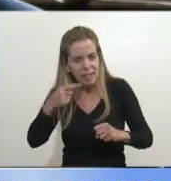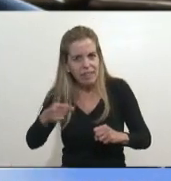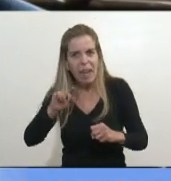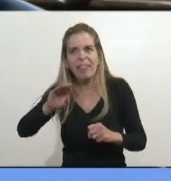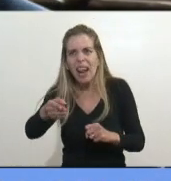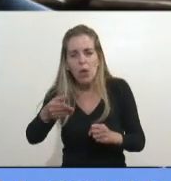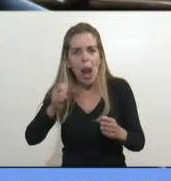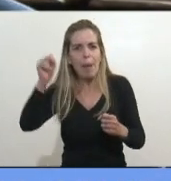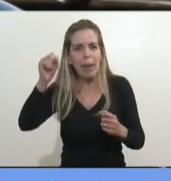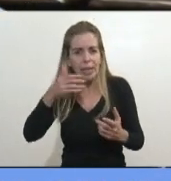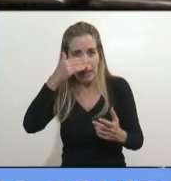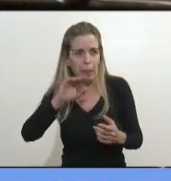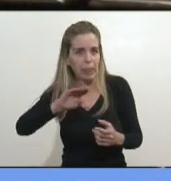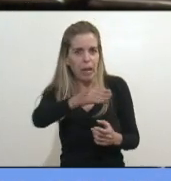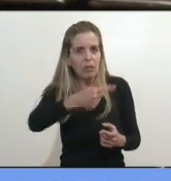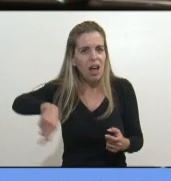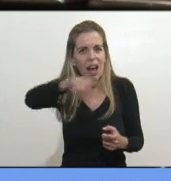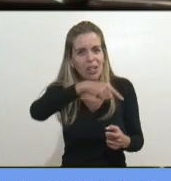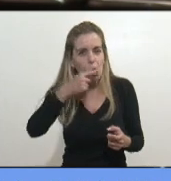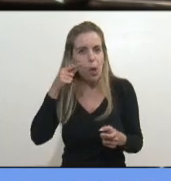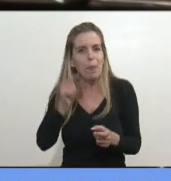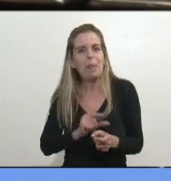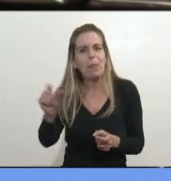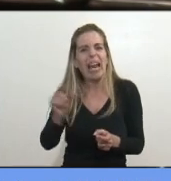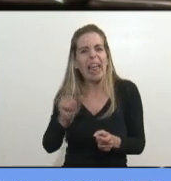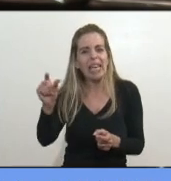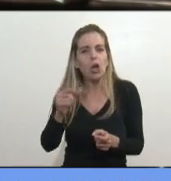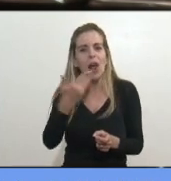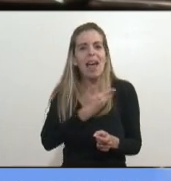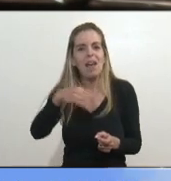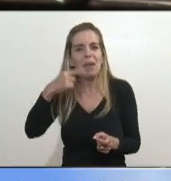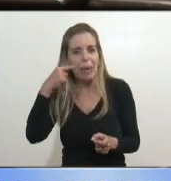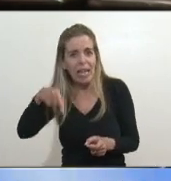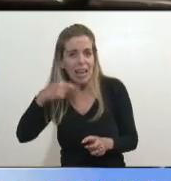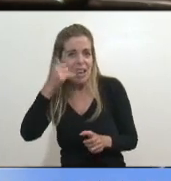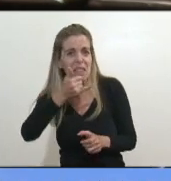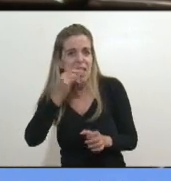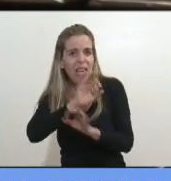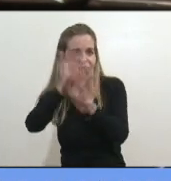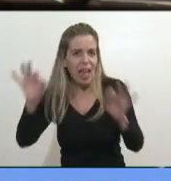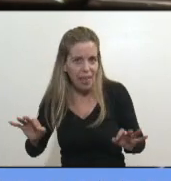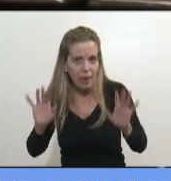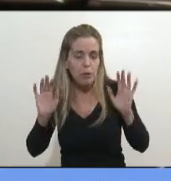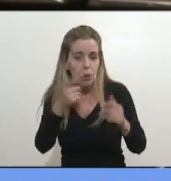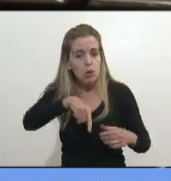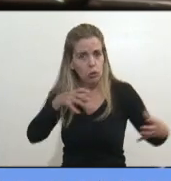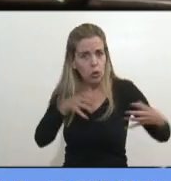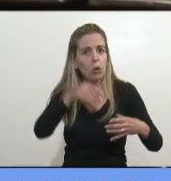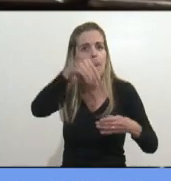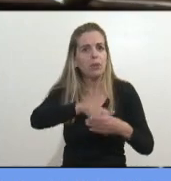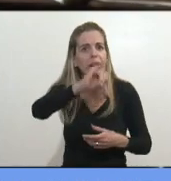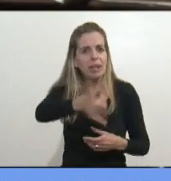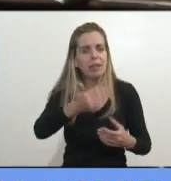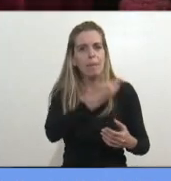Y después vino y nos traicionó a todos, con el crédito del Fondo Monetario Internacional, dijo nada, como muchos de los que estaban acá. Así que nosotros vamos a votar positivamente, esto,